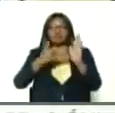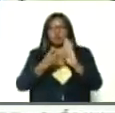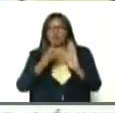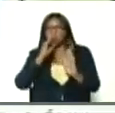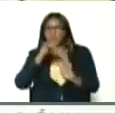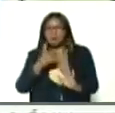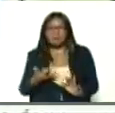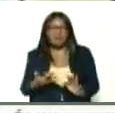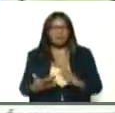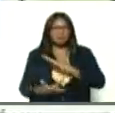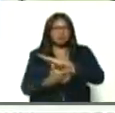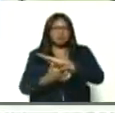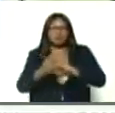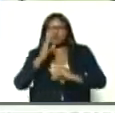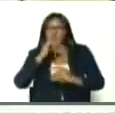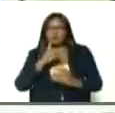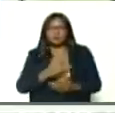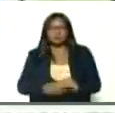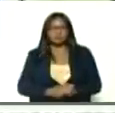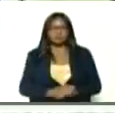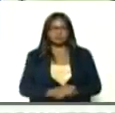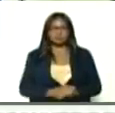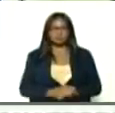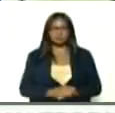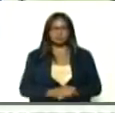científico, tecnológico, como que tiene hoy, la humanidad,